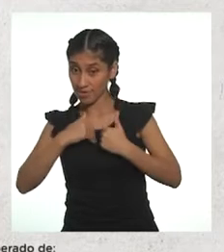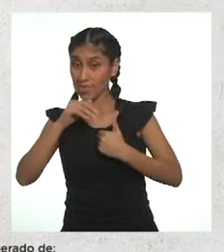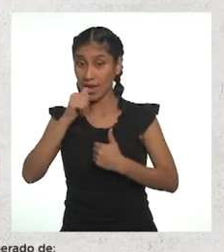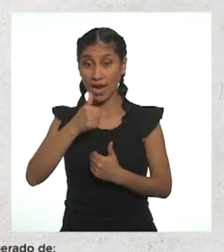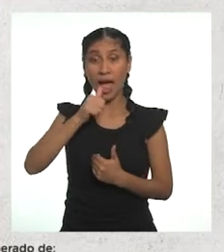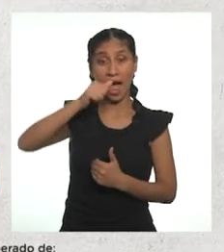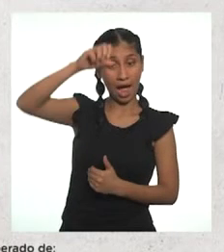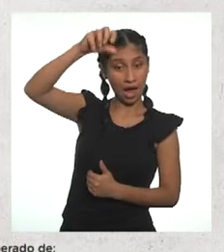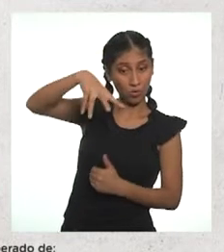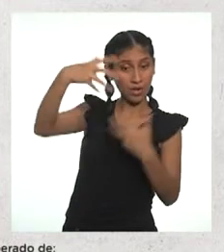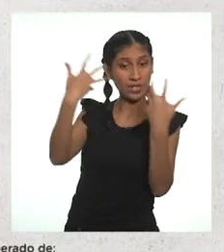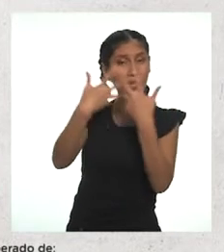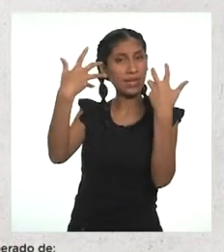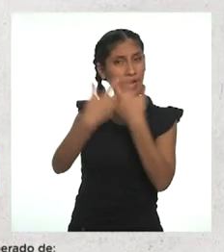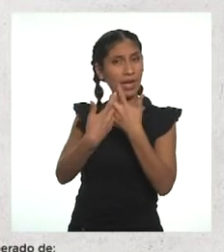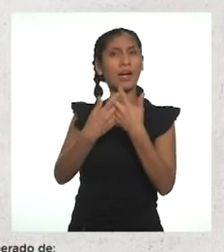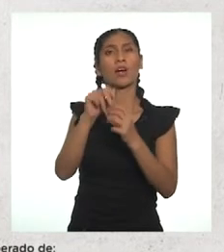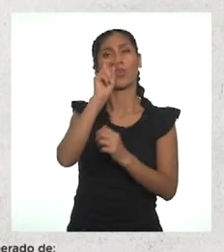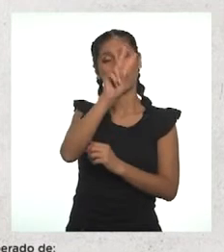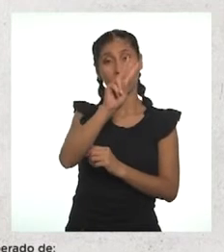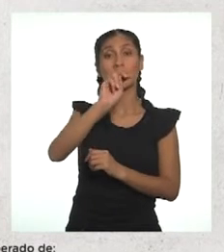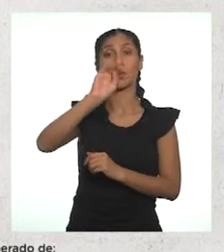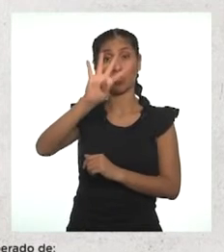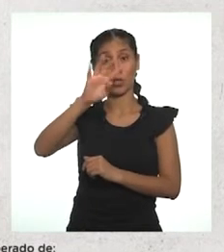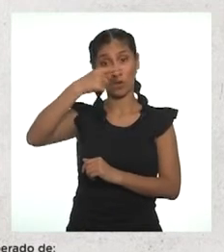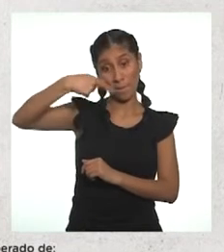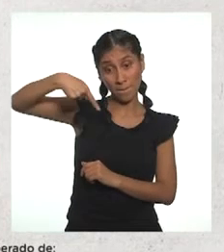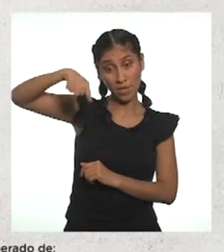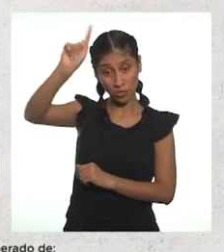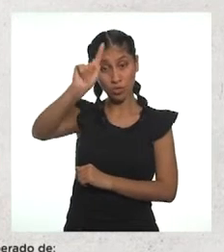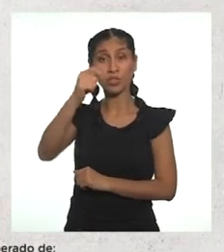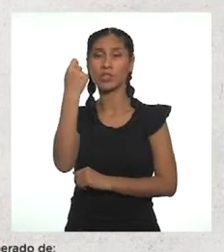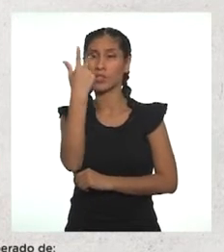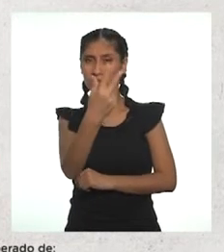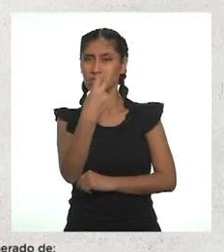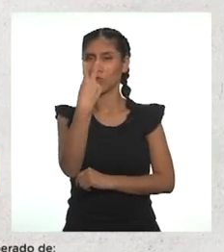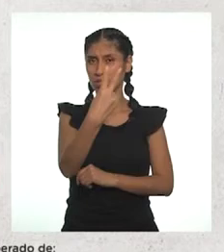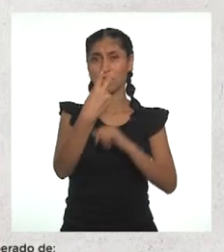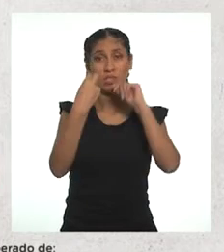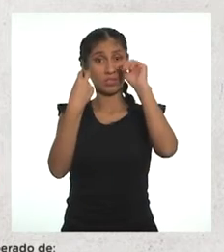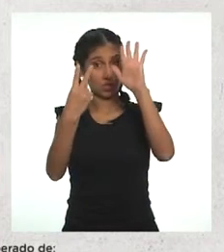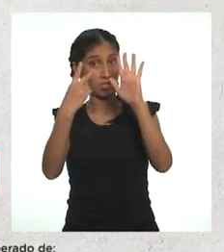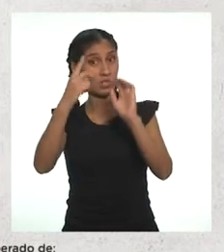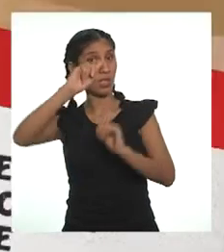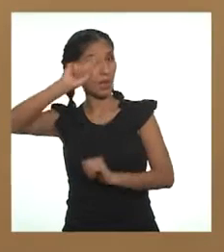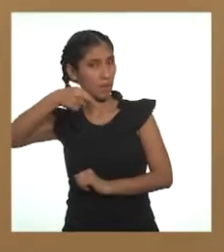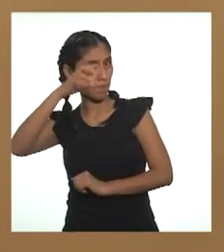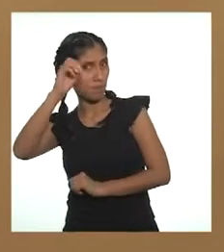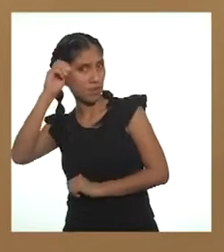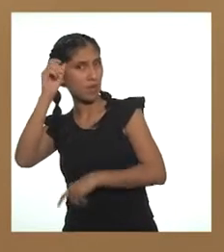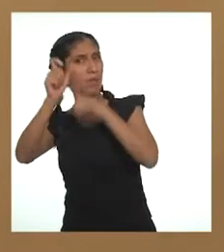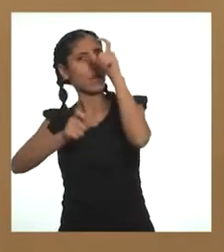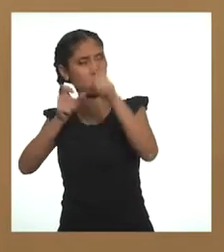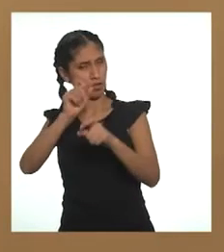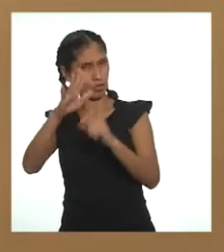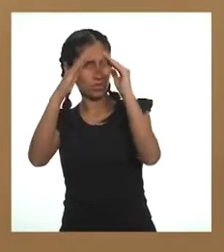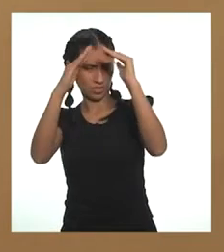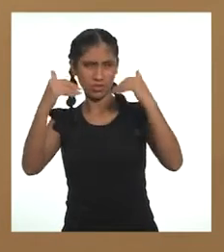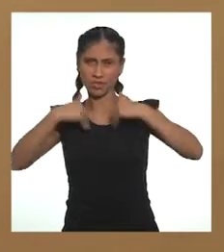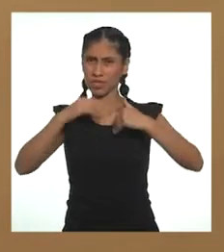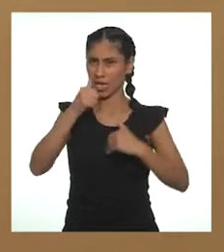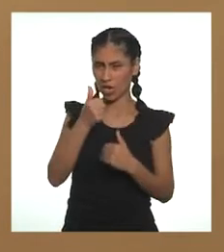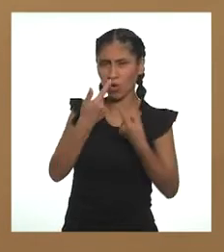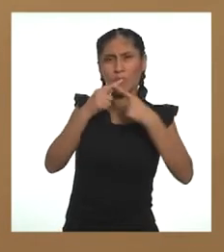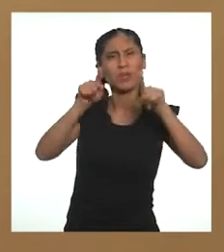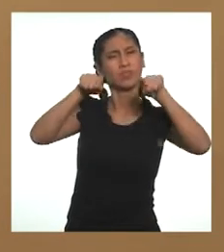el cual representa 24,327,000 personas. Aún hay parte